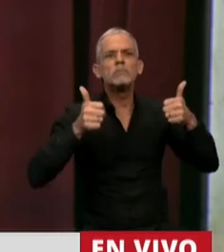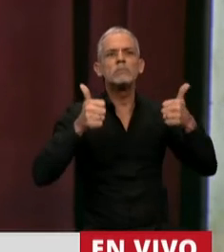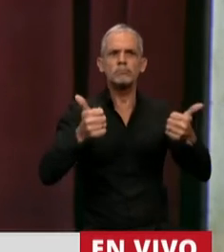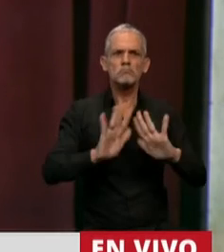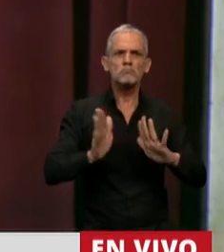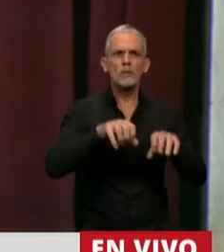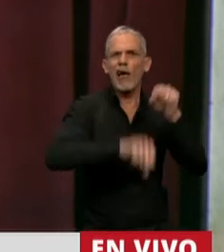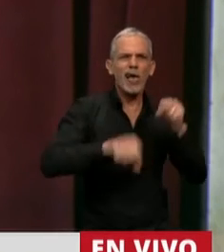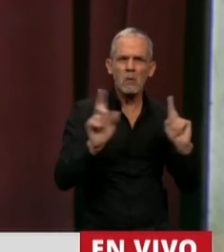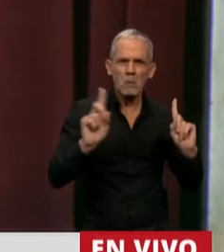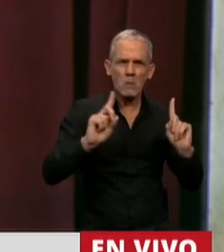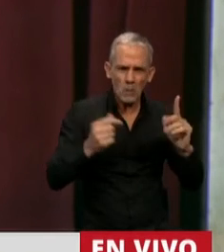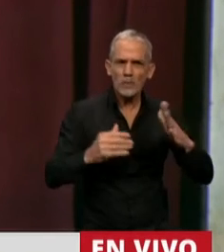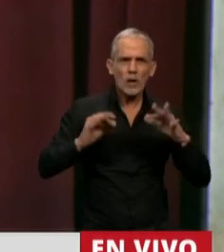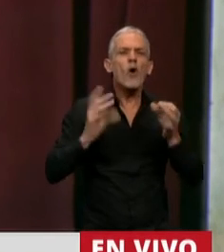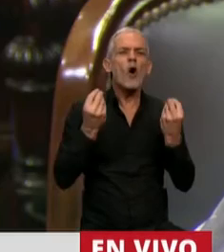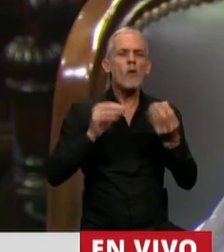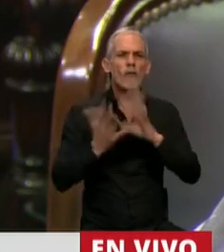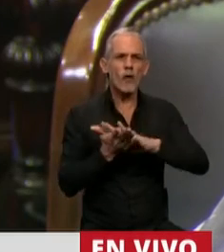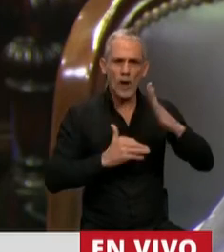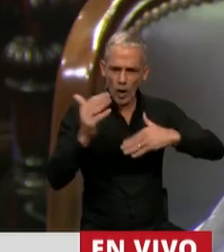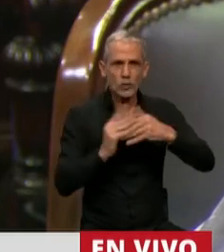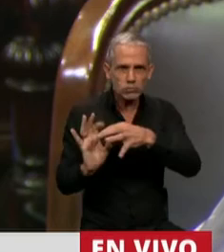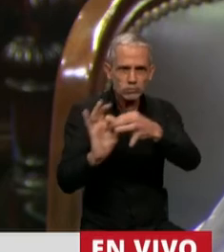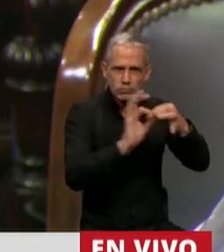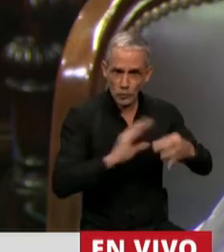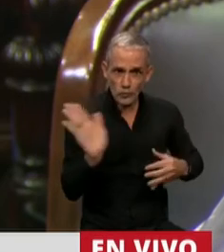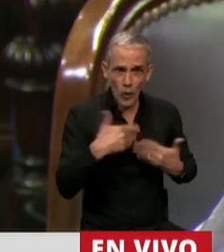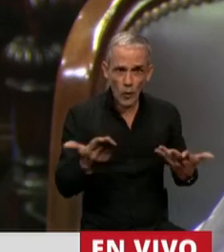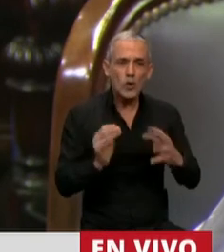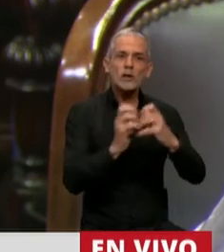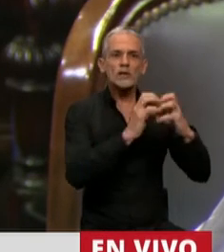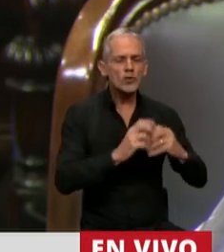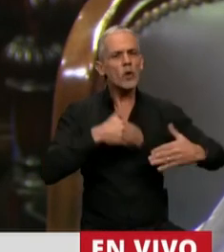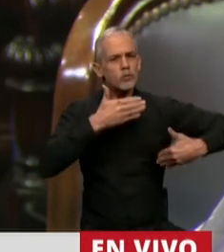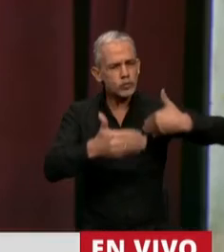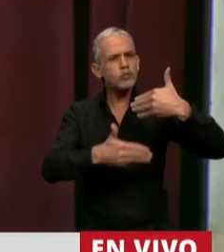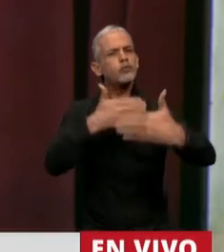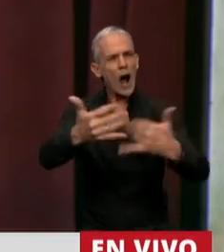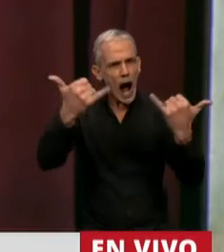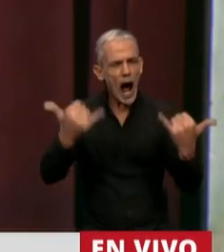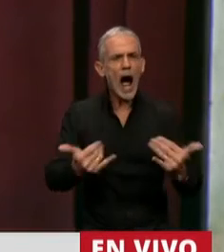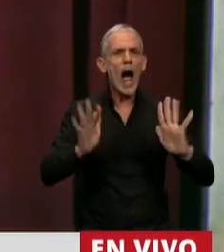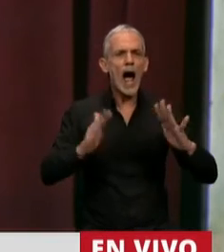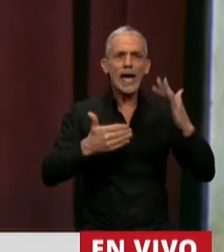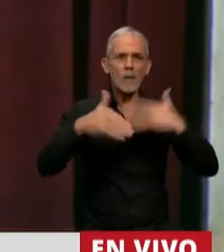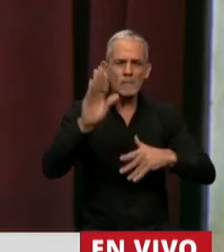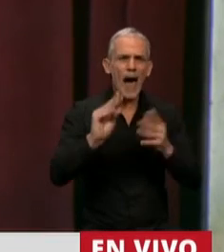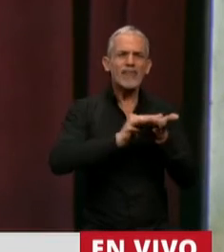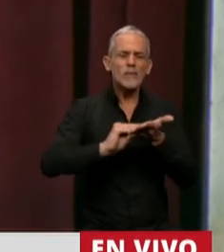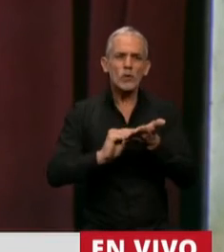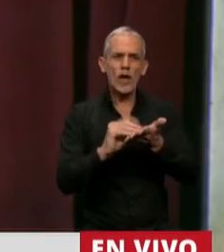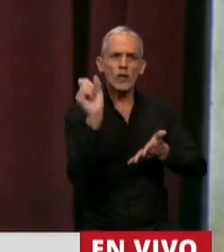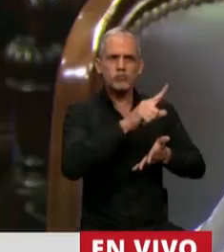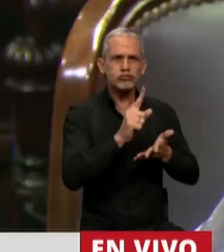Un sistema que fue construido entre todos y que llevó a que haya sesiones donde haya más cantidad de legisladores que